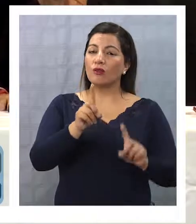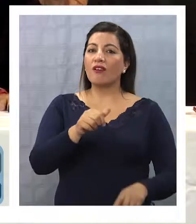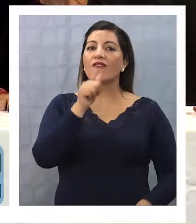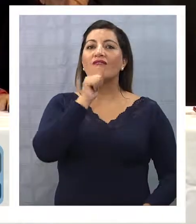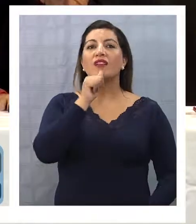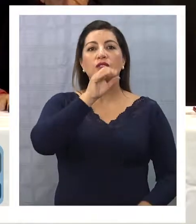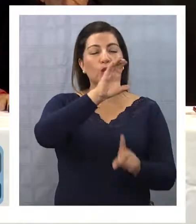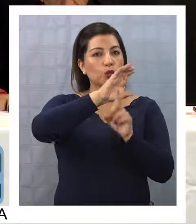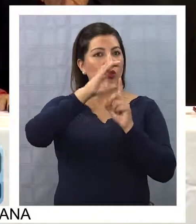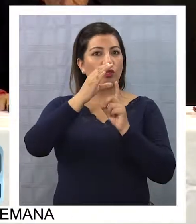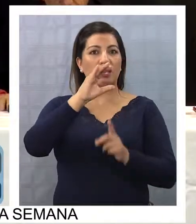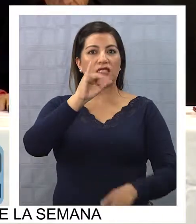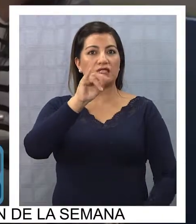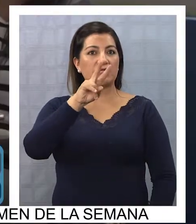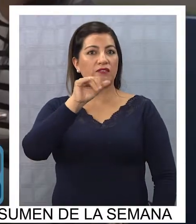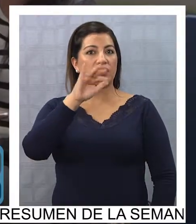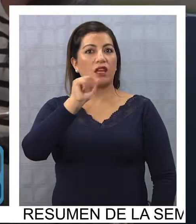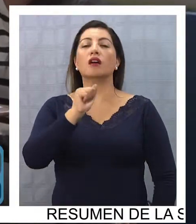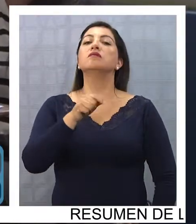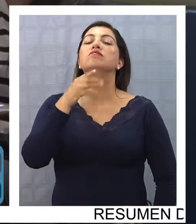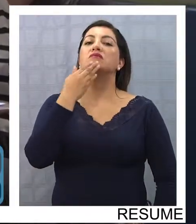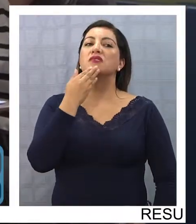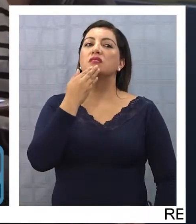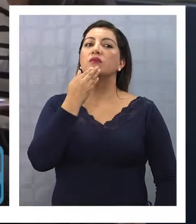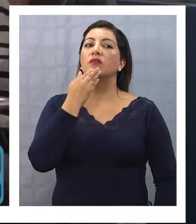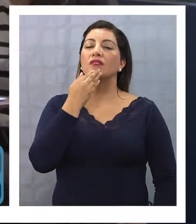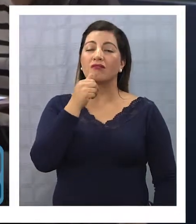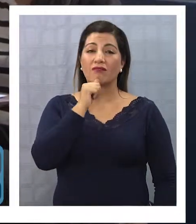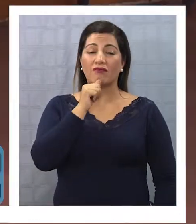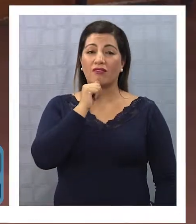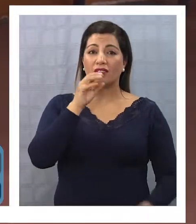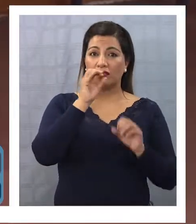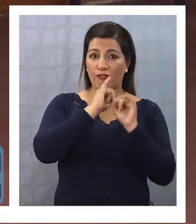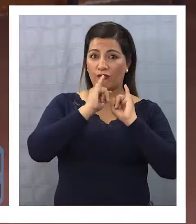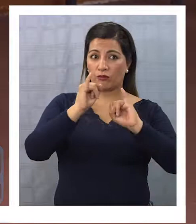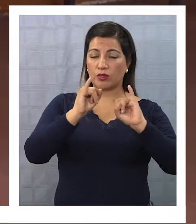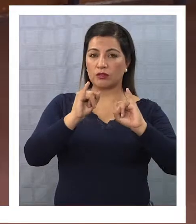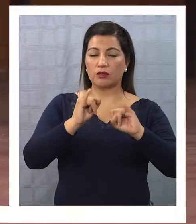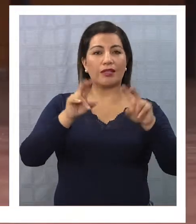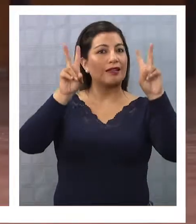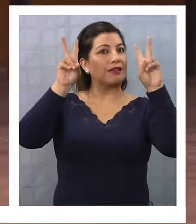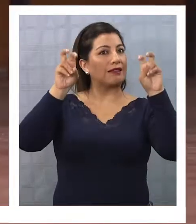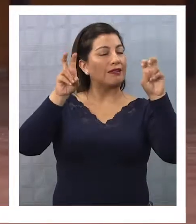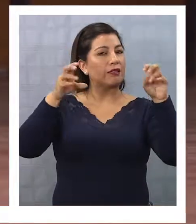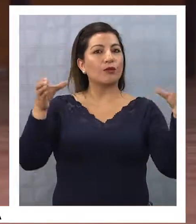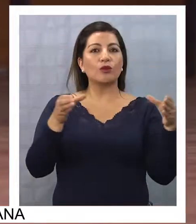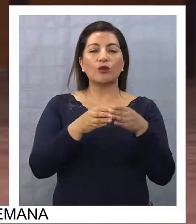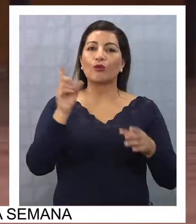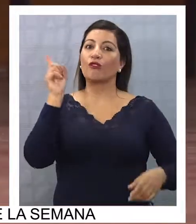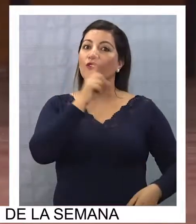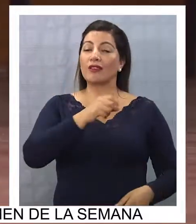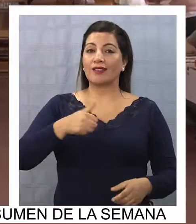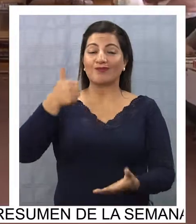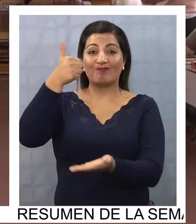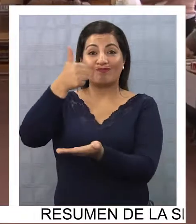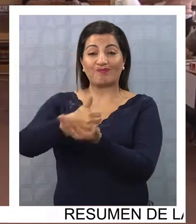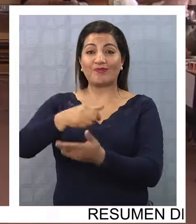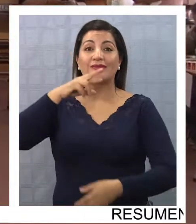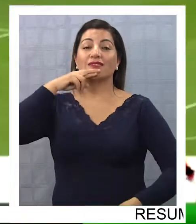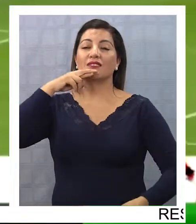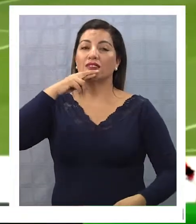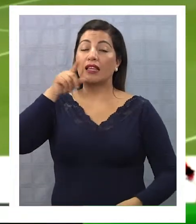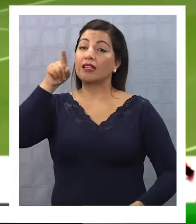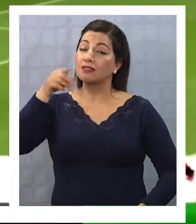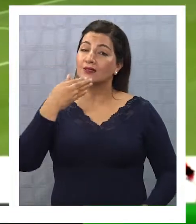cultura cívica y la poca convocatoria de los políticos. El tema del partido final de la Copa Confederaciones podría